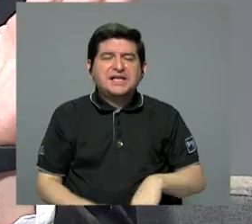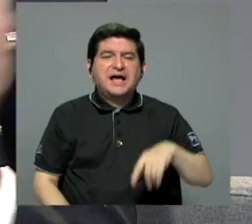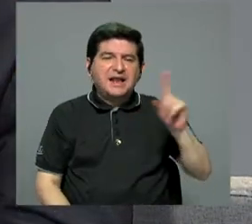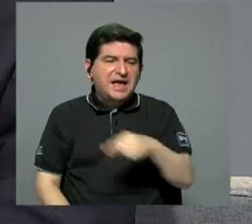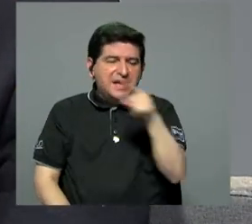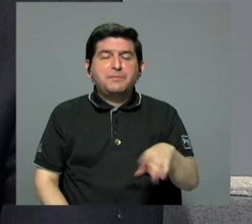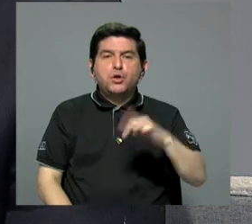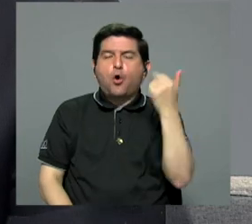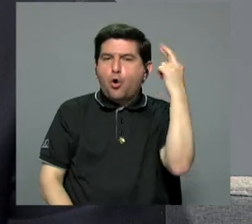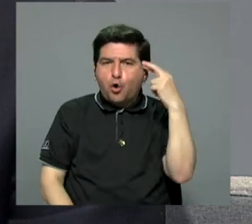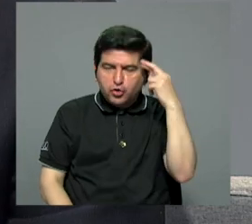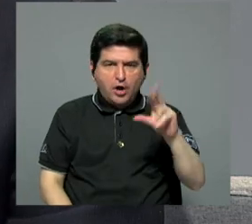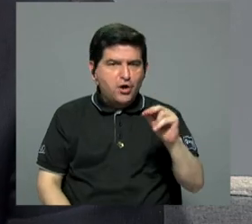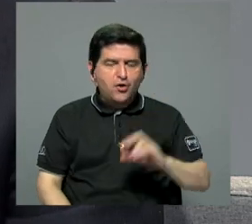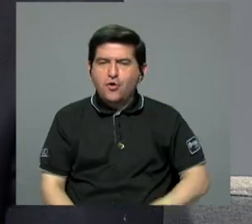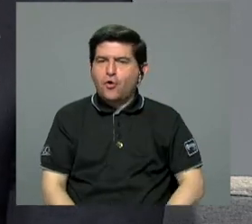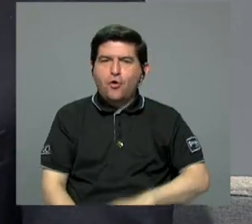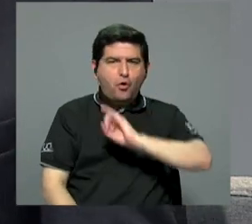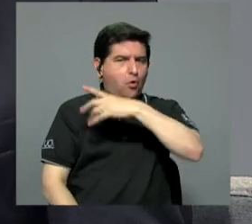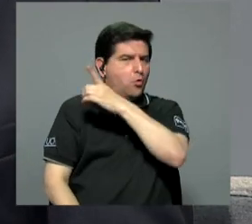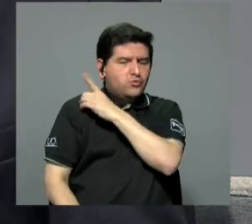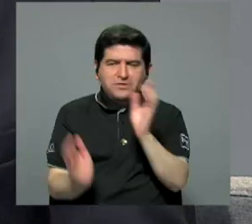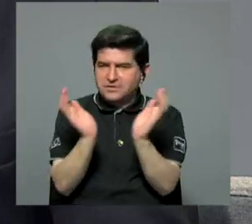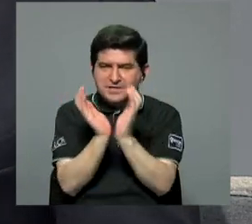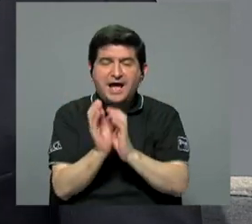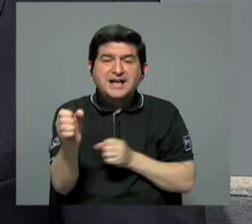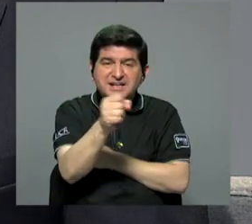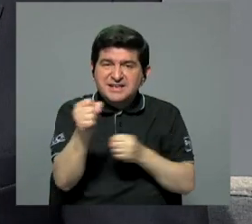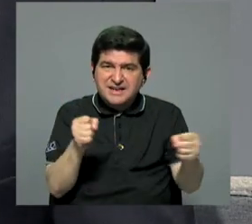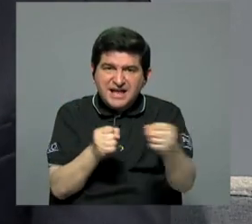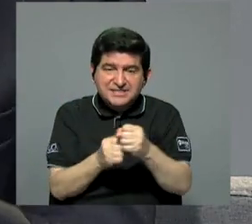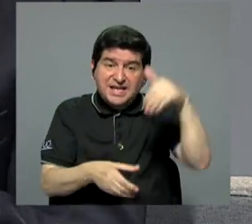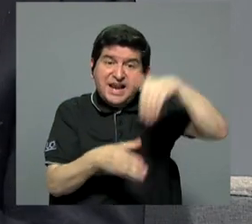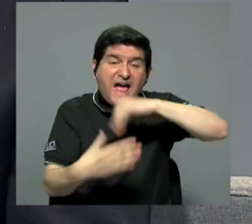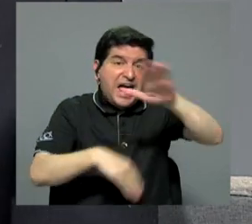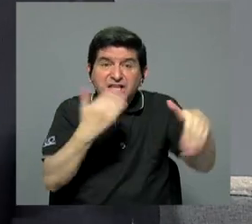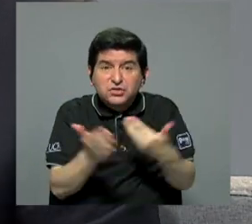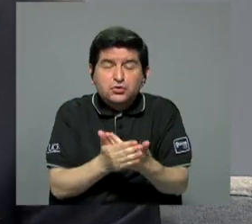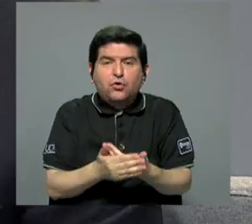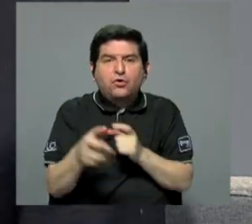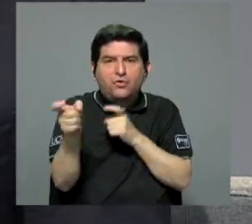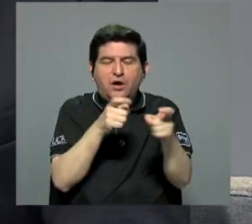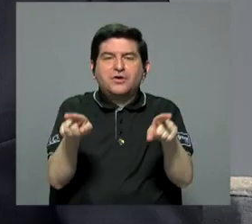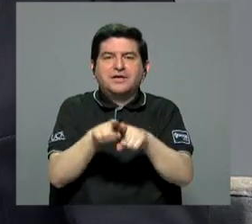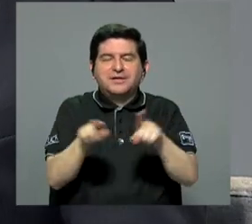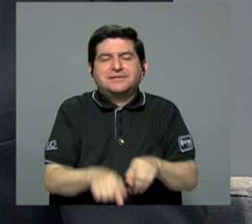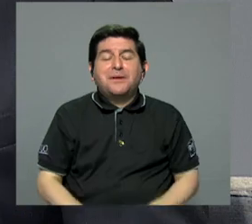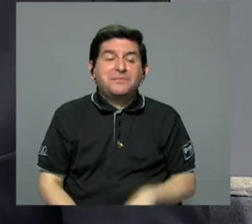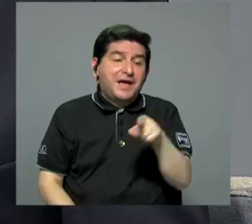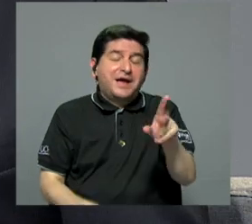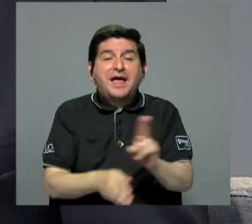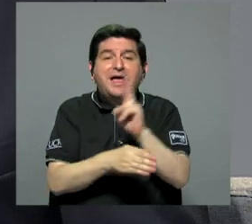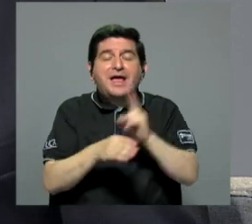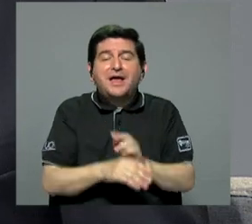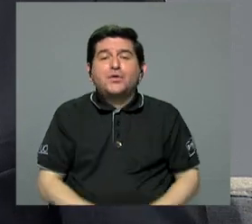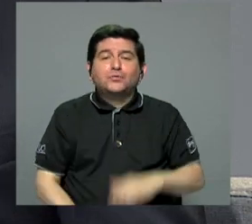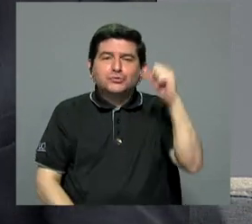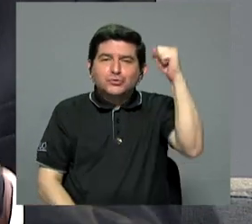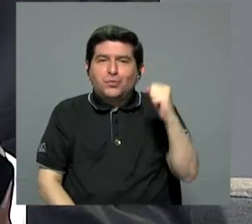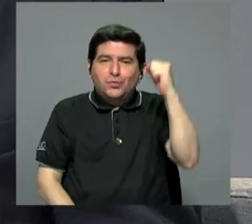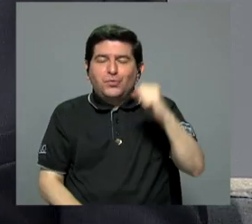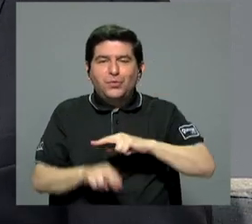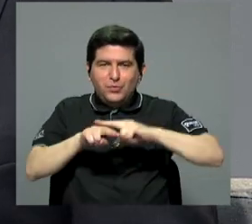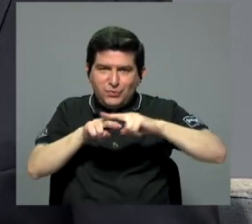razones. No fue la Junta Directiva de la Caja. Fue la sala que a veces se mete en todo, hasta regular el pito del tren. Se mete en nuestra Sala Cuarta.